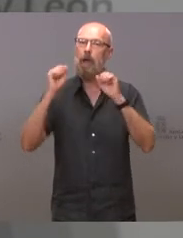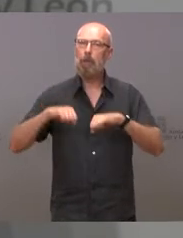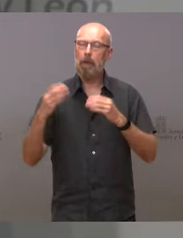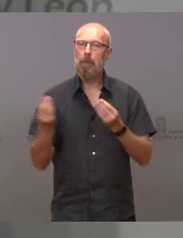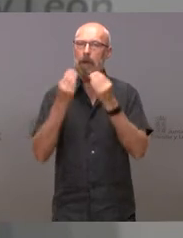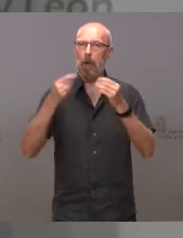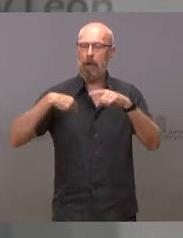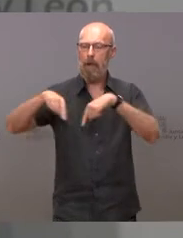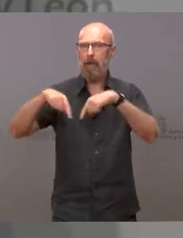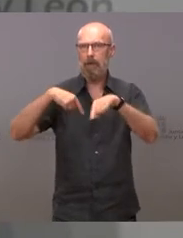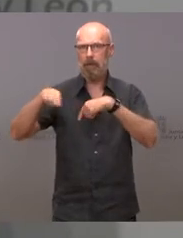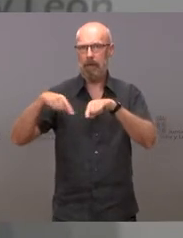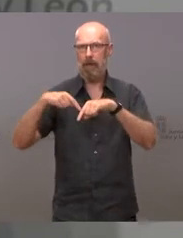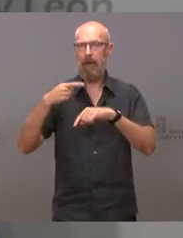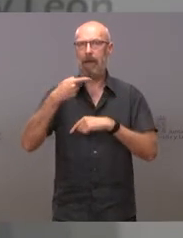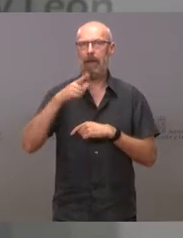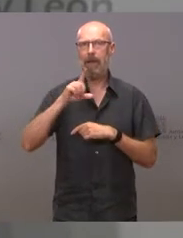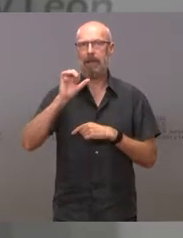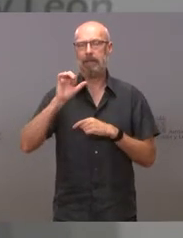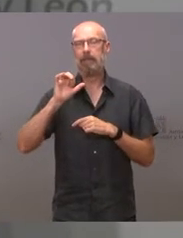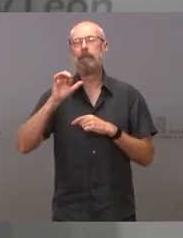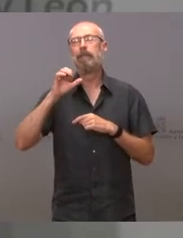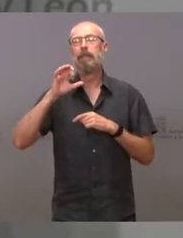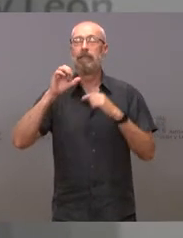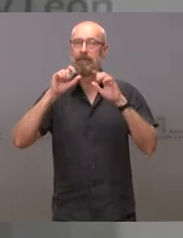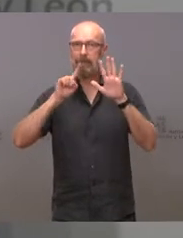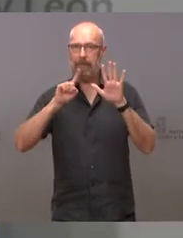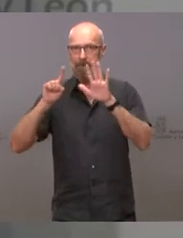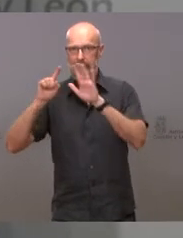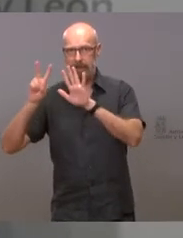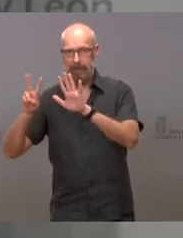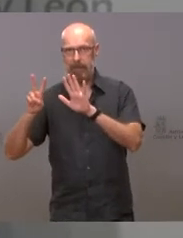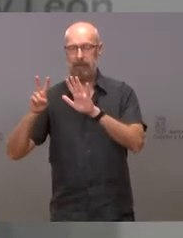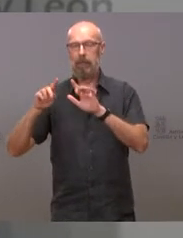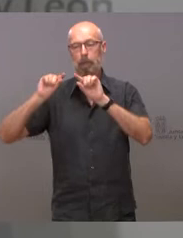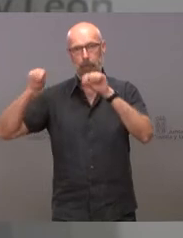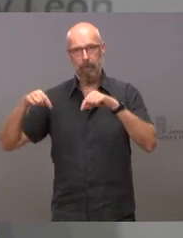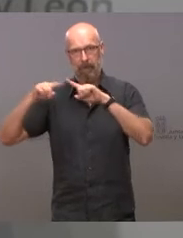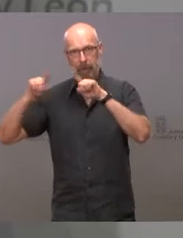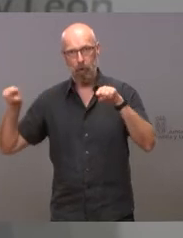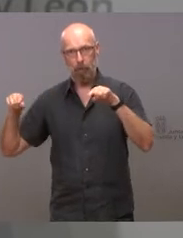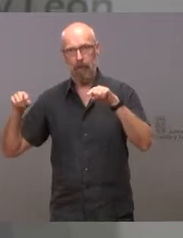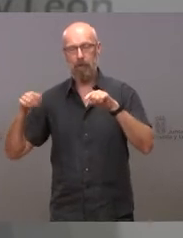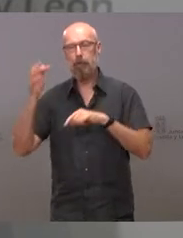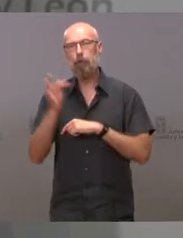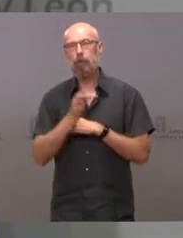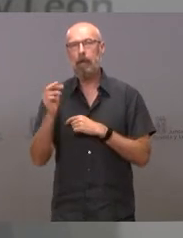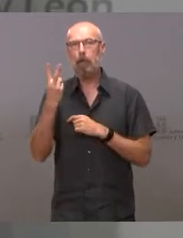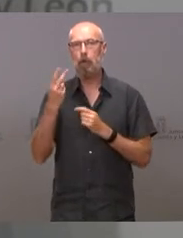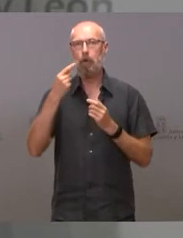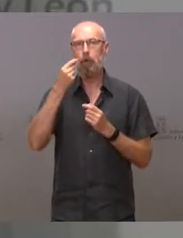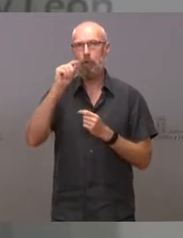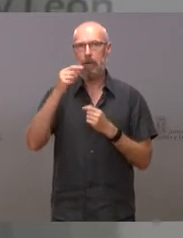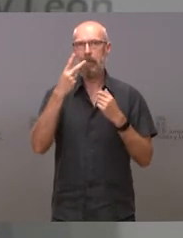de la carretera CL667 de la provincia de Segovia, con un total de 2,37